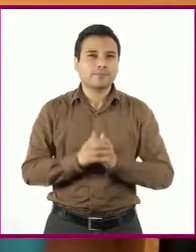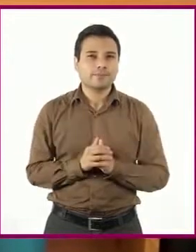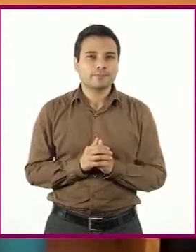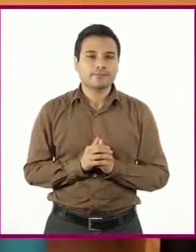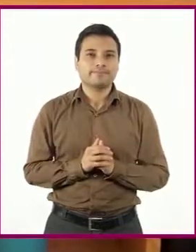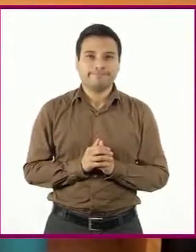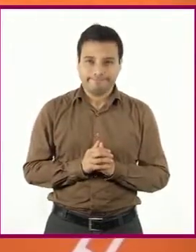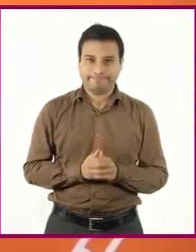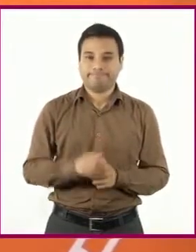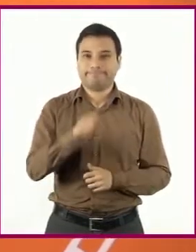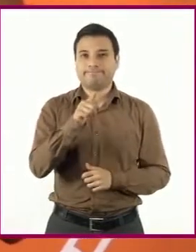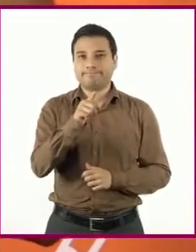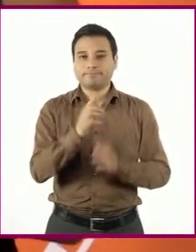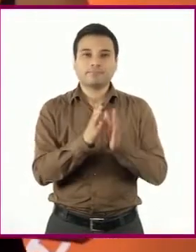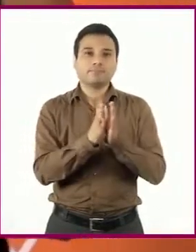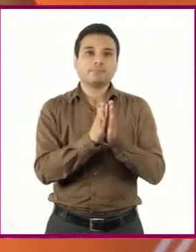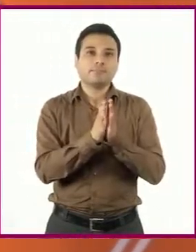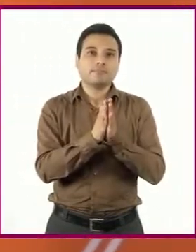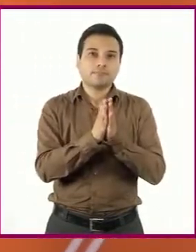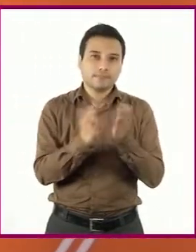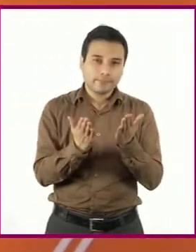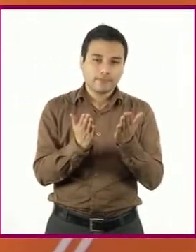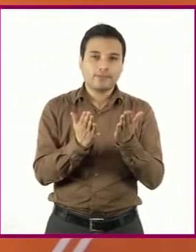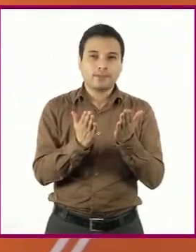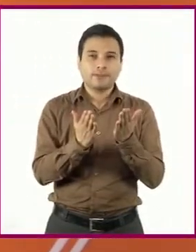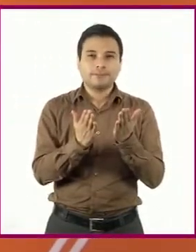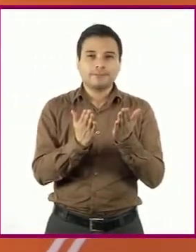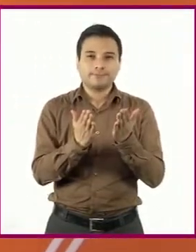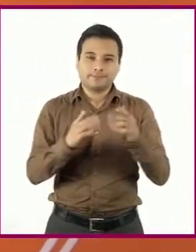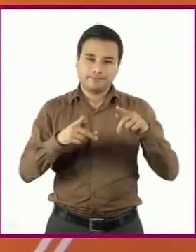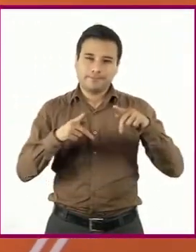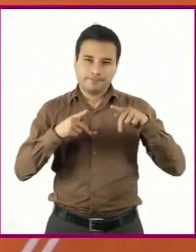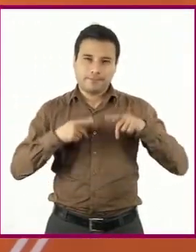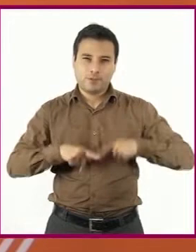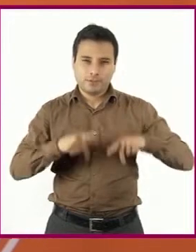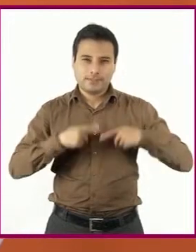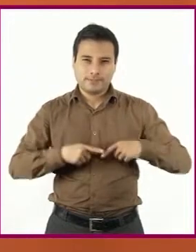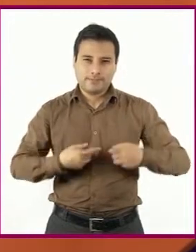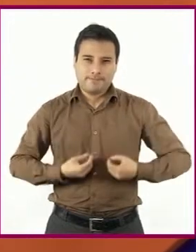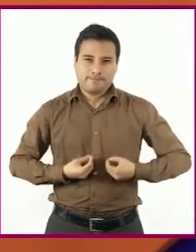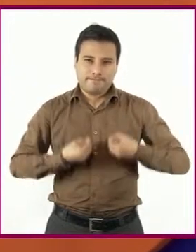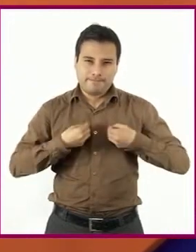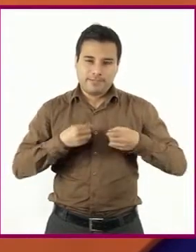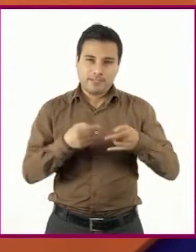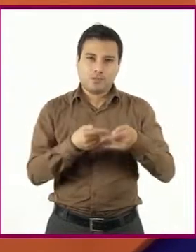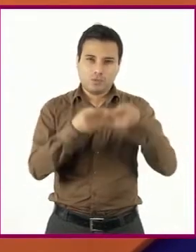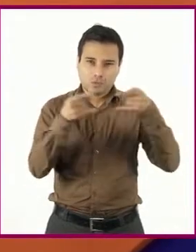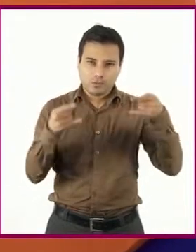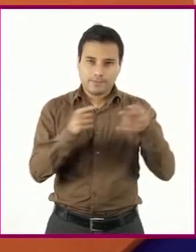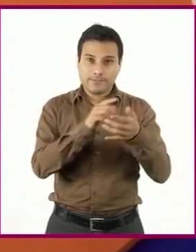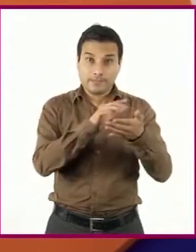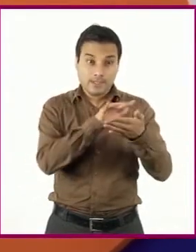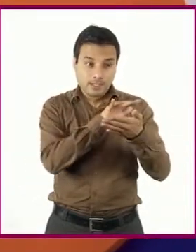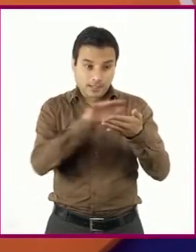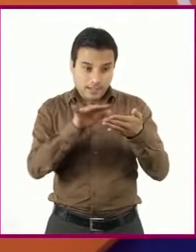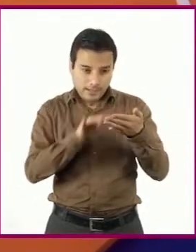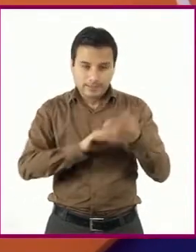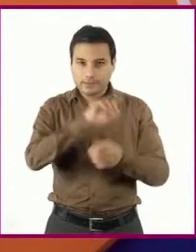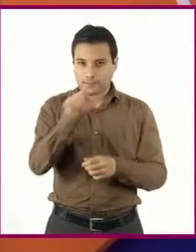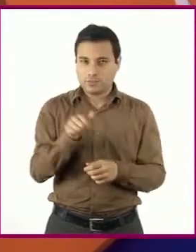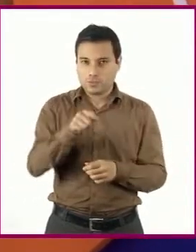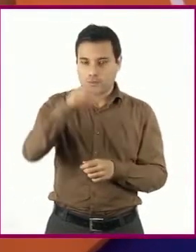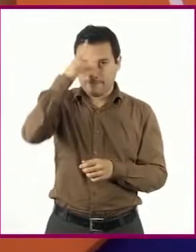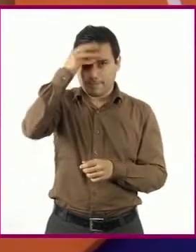algunas lecturas autobiográficas, reconocerán su función y características para redactar un texto.